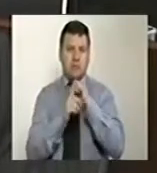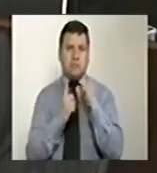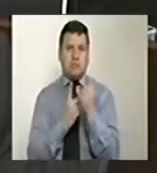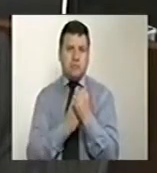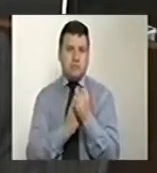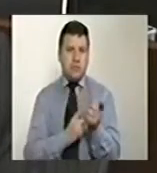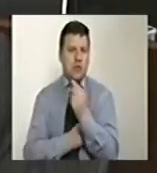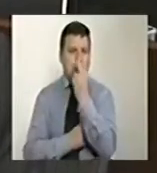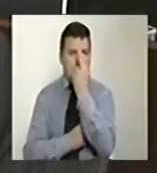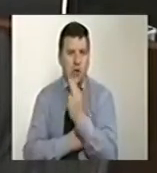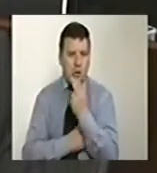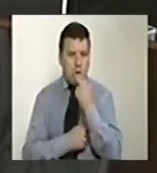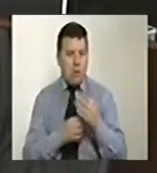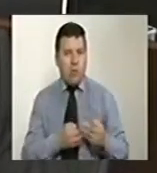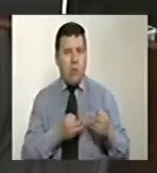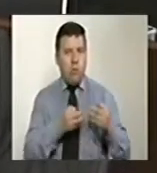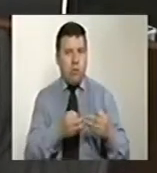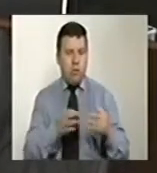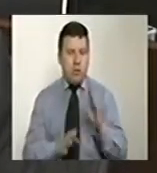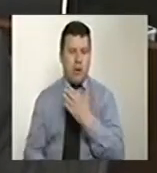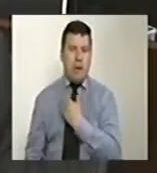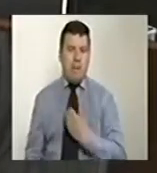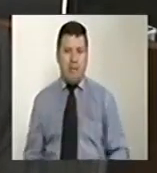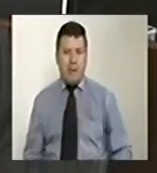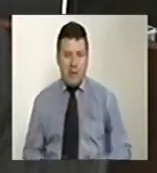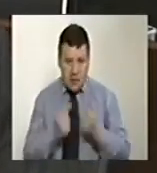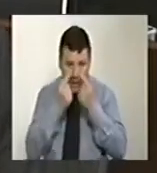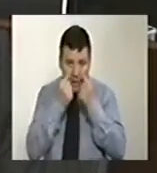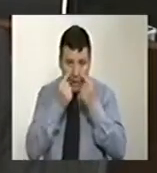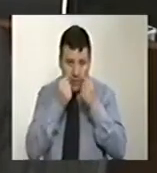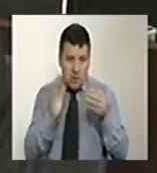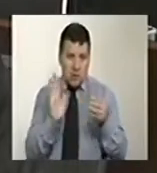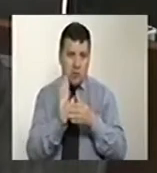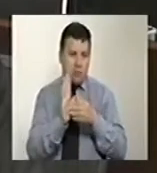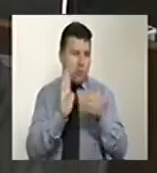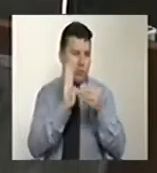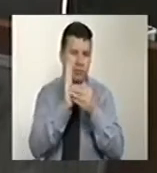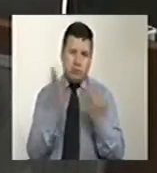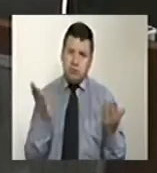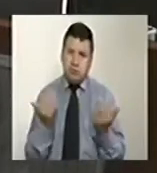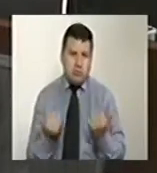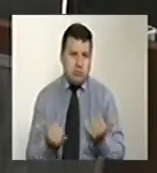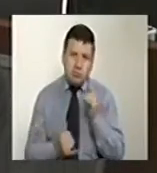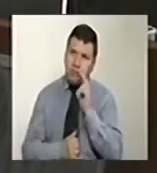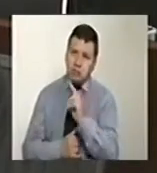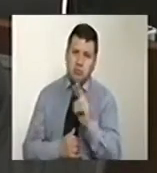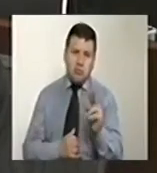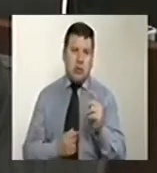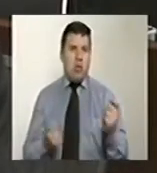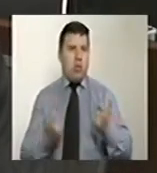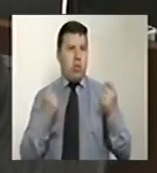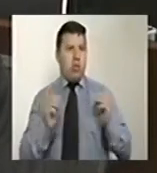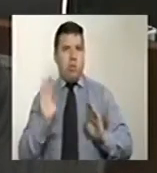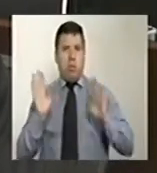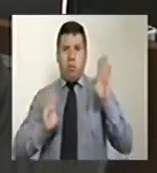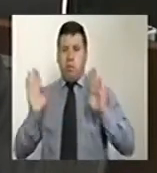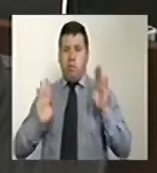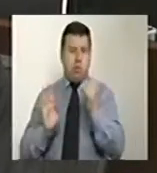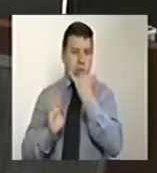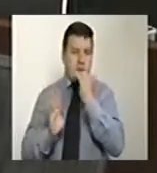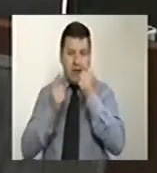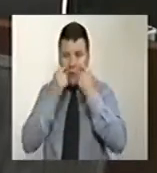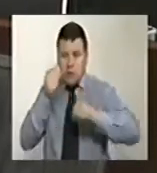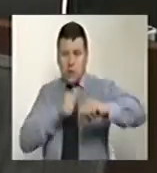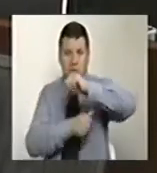los compromisos incumplidos del Presidente Santos y de su gabinete, hay varios de ellos en campaña para suceder a